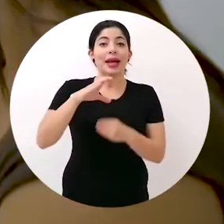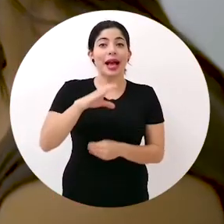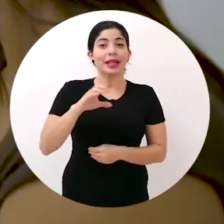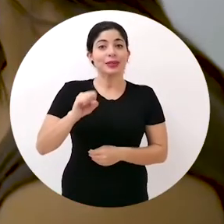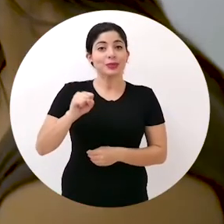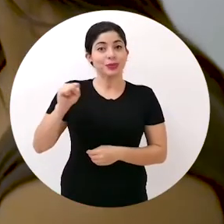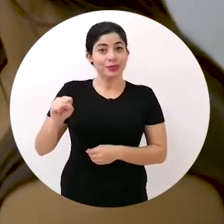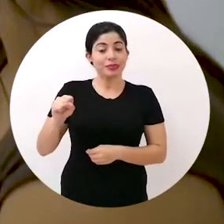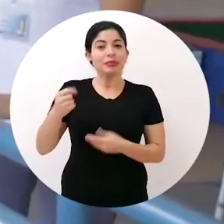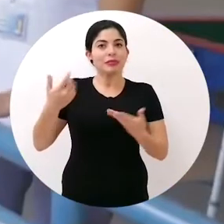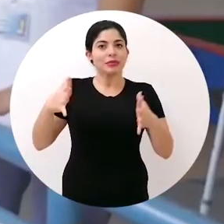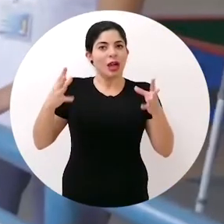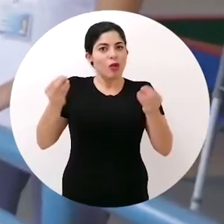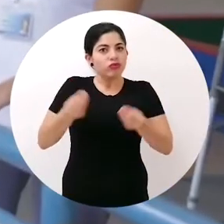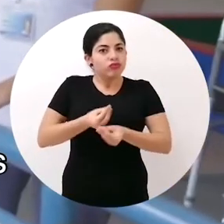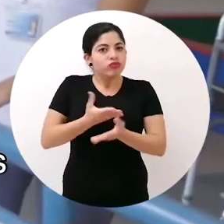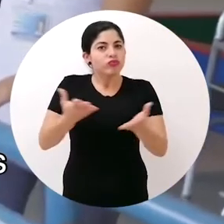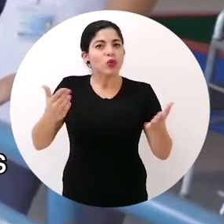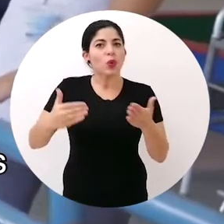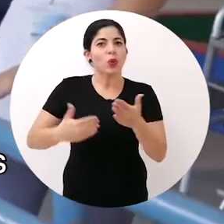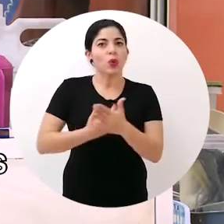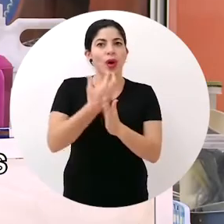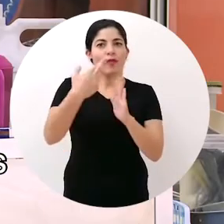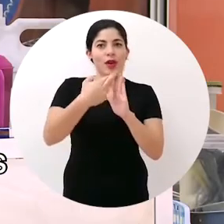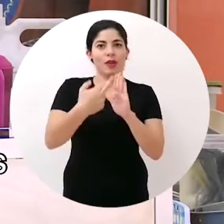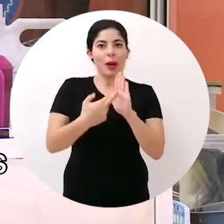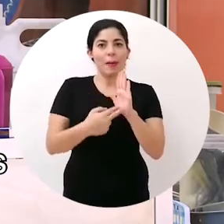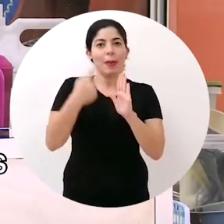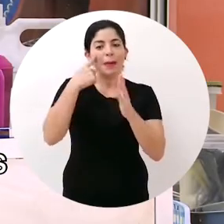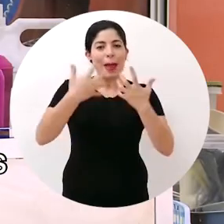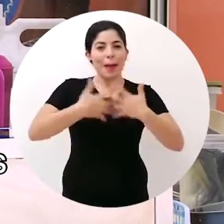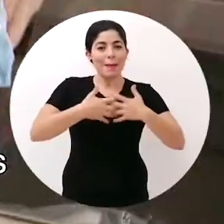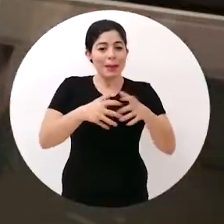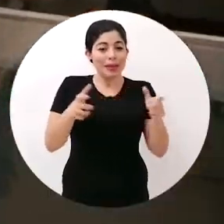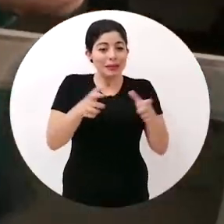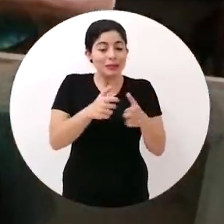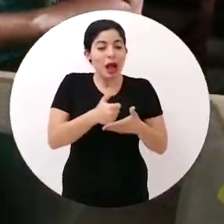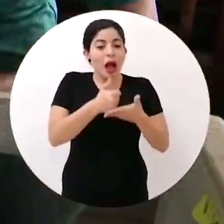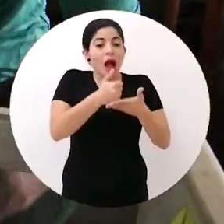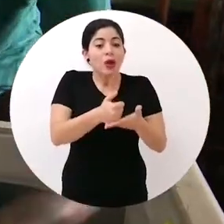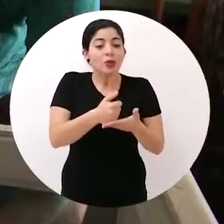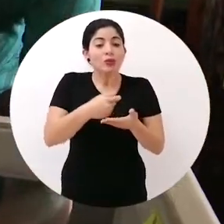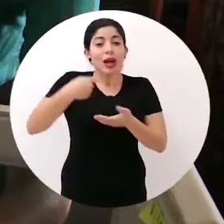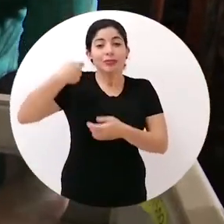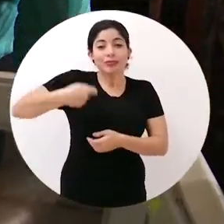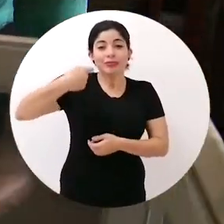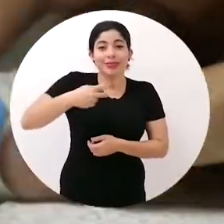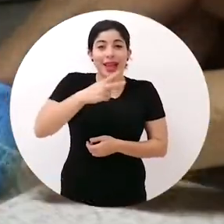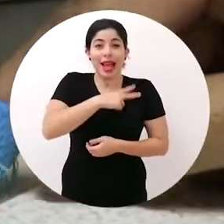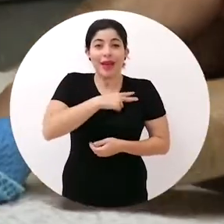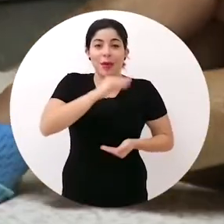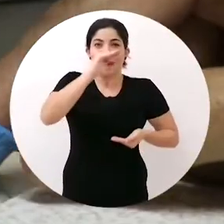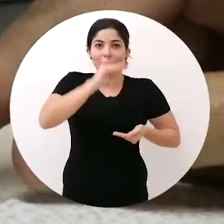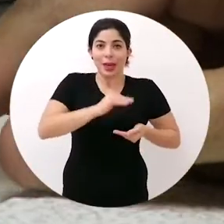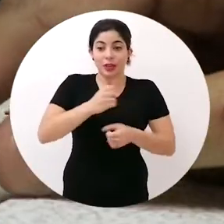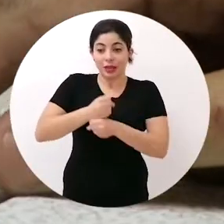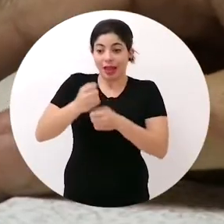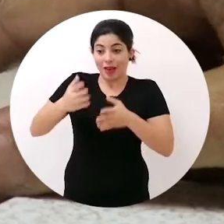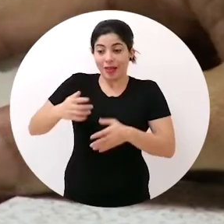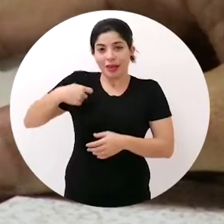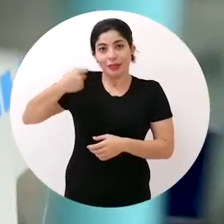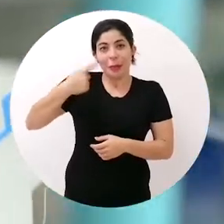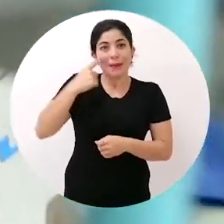Costarricense del Seguro Social publicó un nuevo reglamento para microempresas que reduce la cotización patronal y de